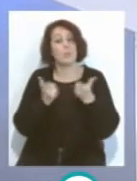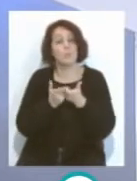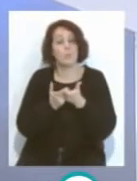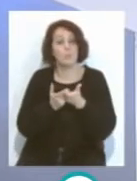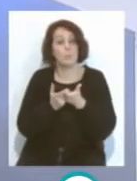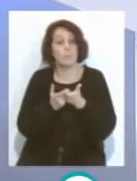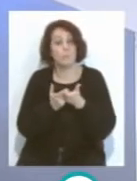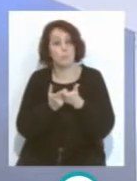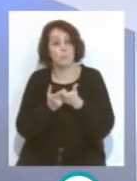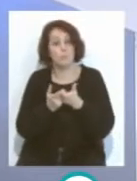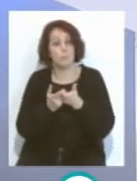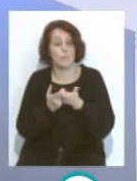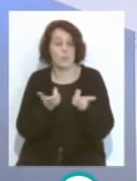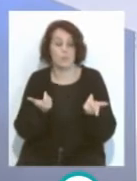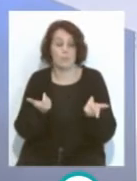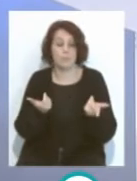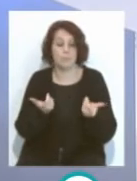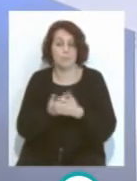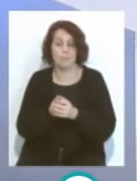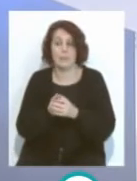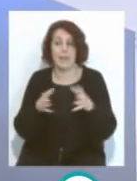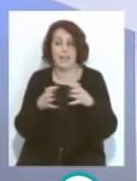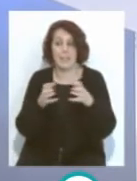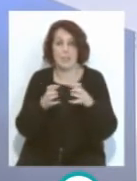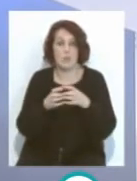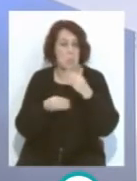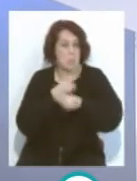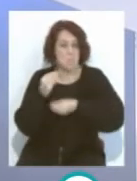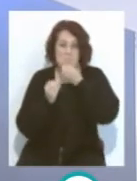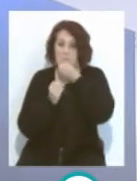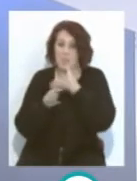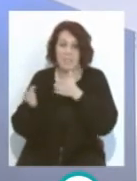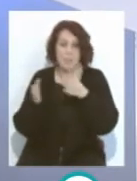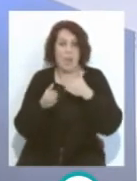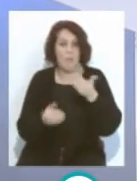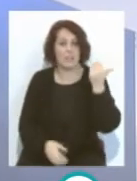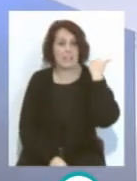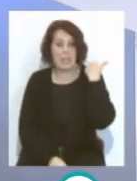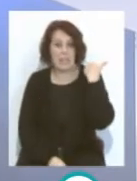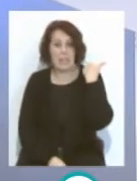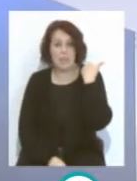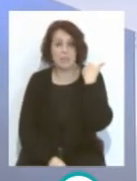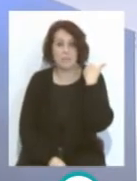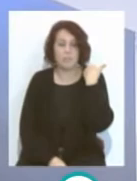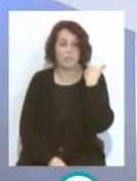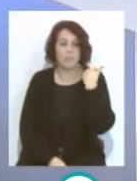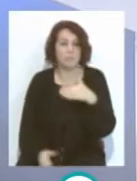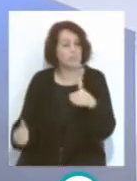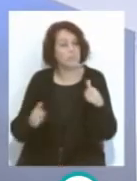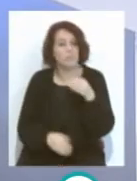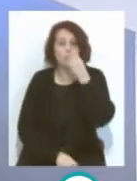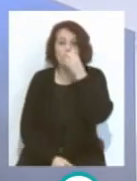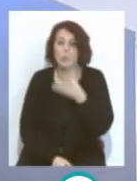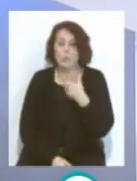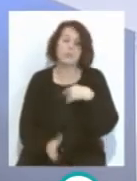en este caso, Granadino, que tiene ya la temporada pasada, hizo una muy buena temporada